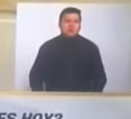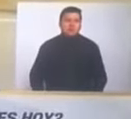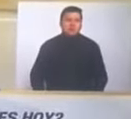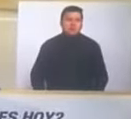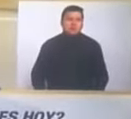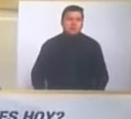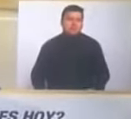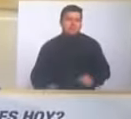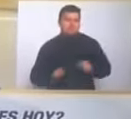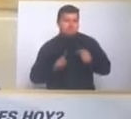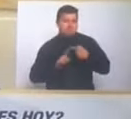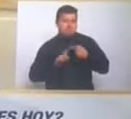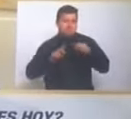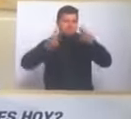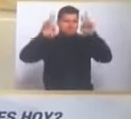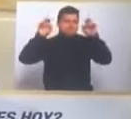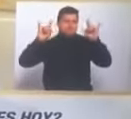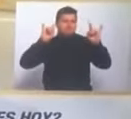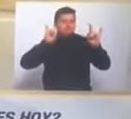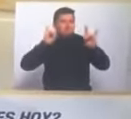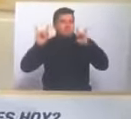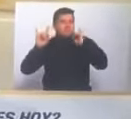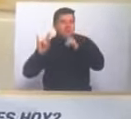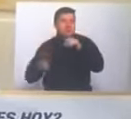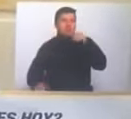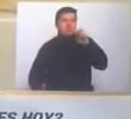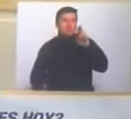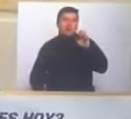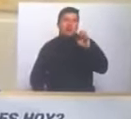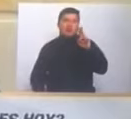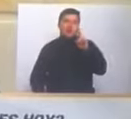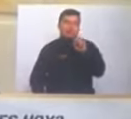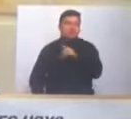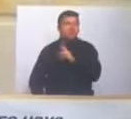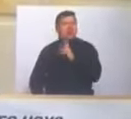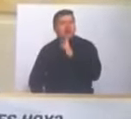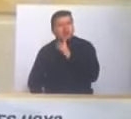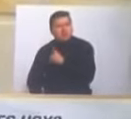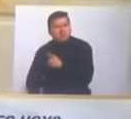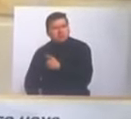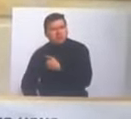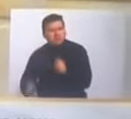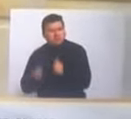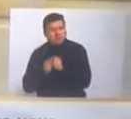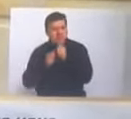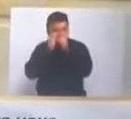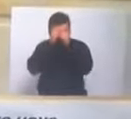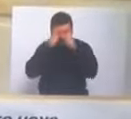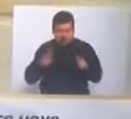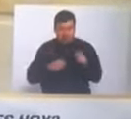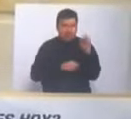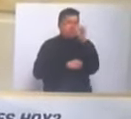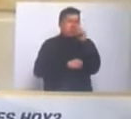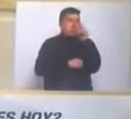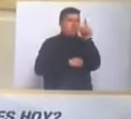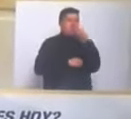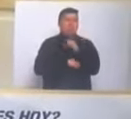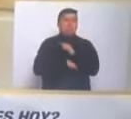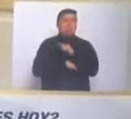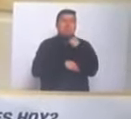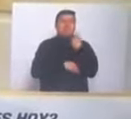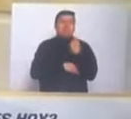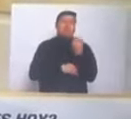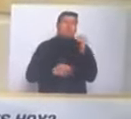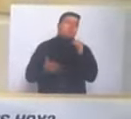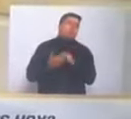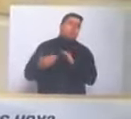El primer tema, he escuchado a la senadora Maritza diciendo que el Estado colombiano perdió